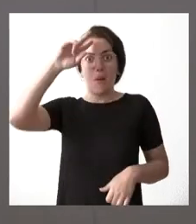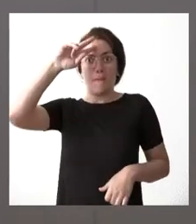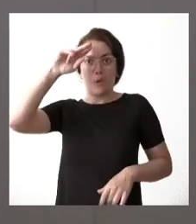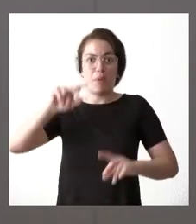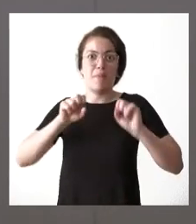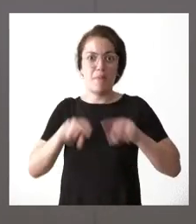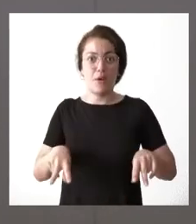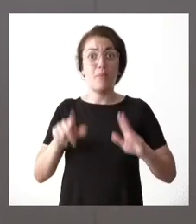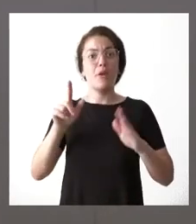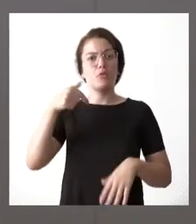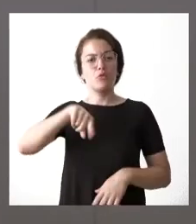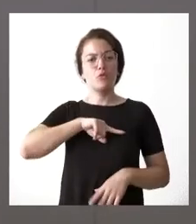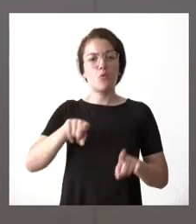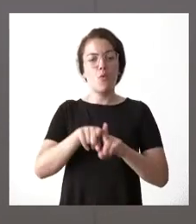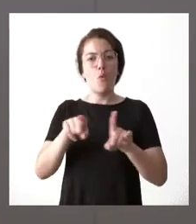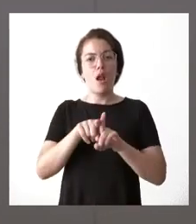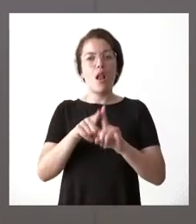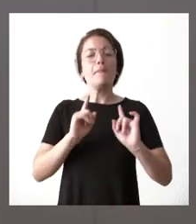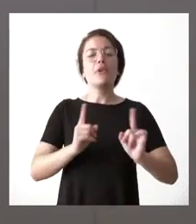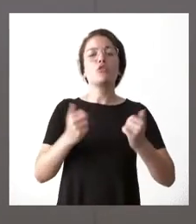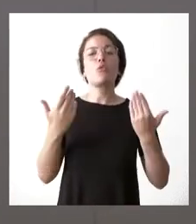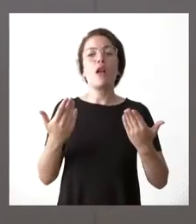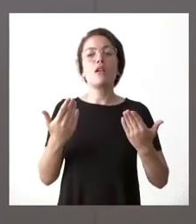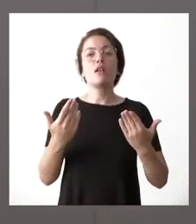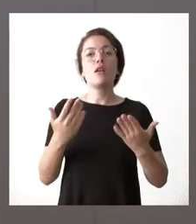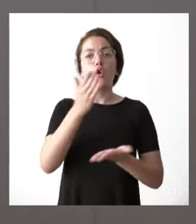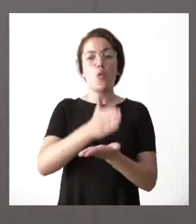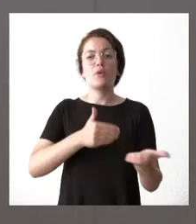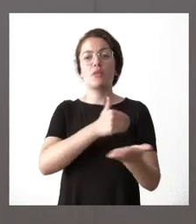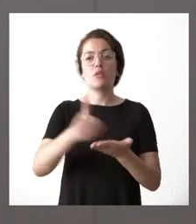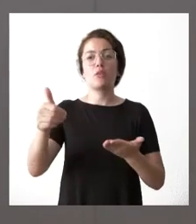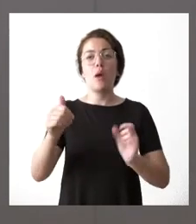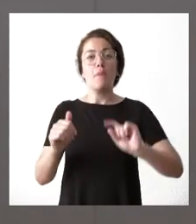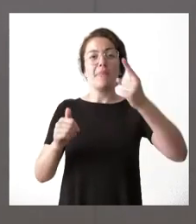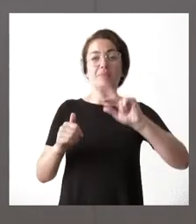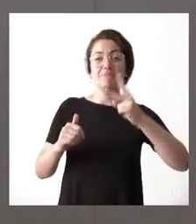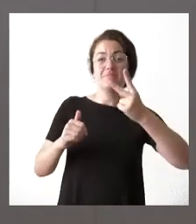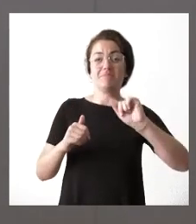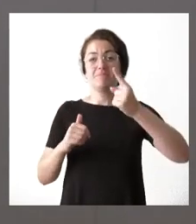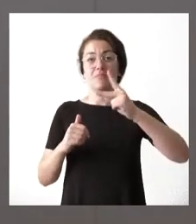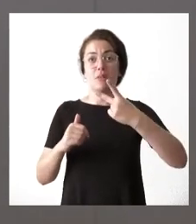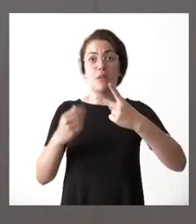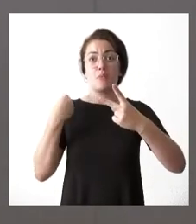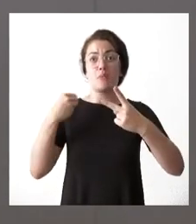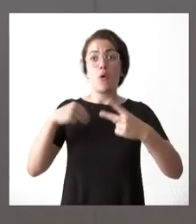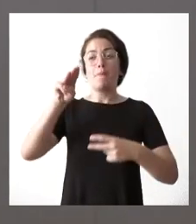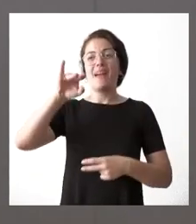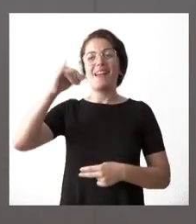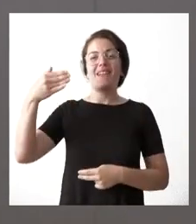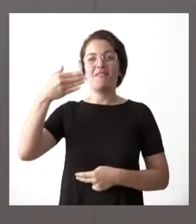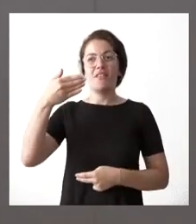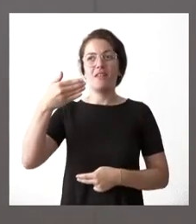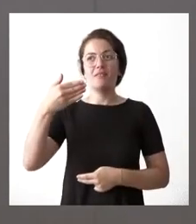nosotros de la Junta de Castilla en nuestras previsiones que que seremos de las primeras comunidades autónomas que antes recuperen el nivel de PIB previo a la pandemia y por tanto